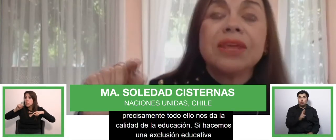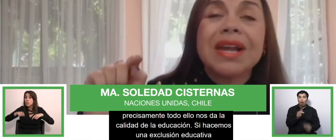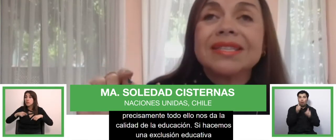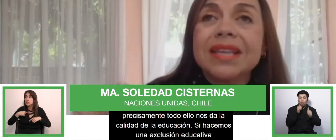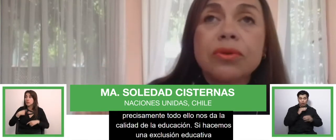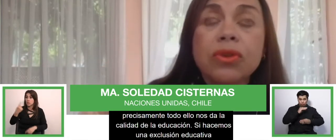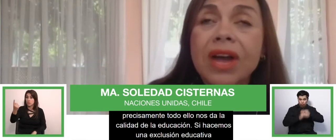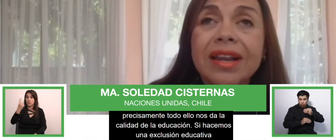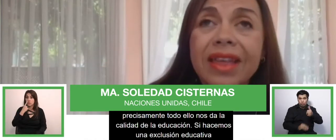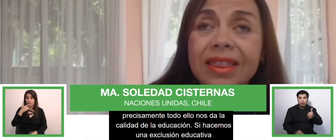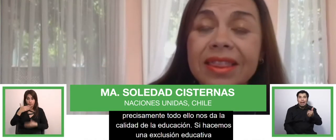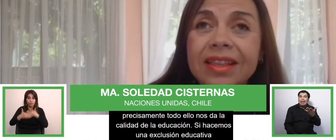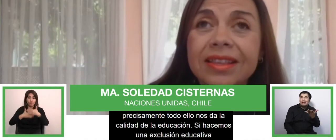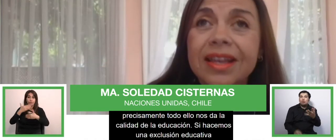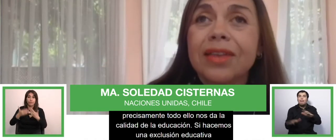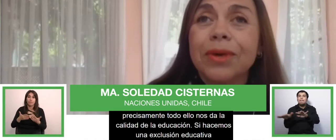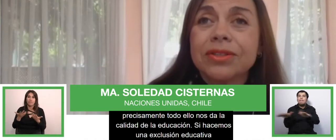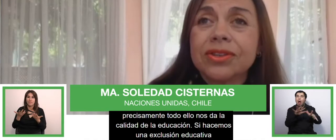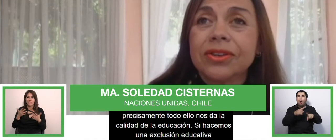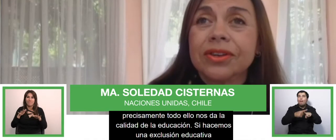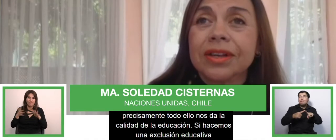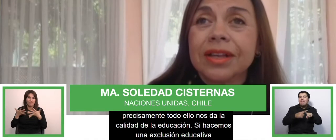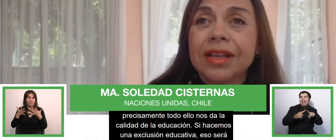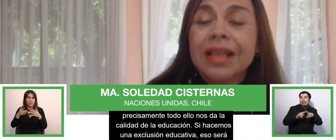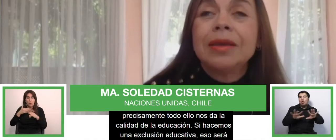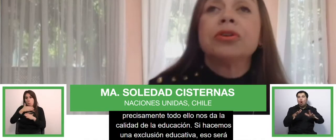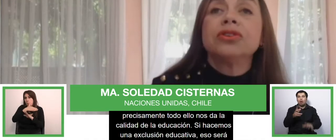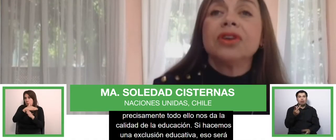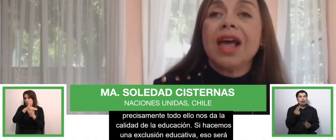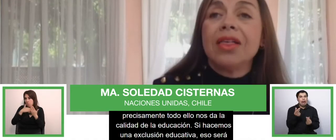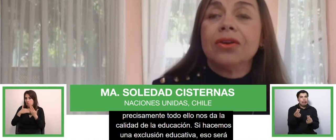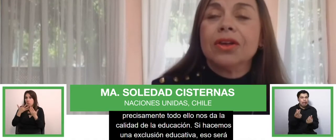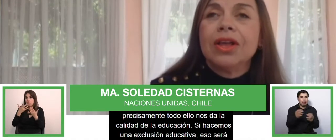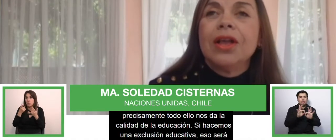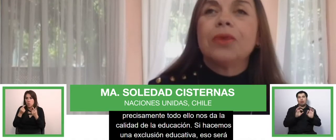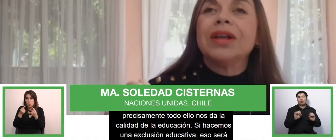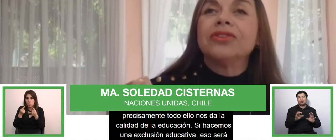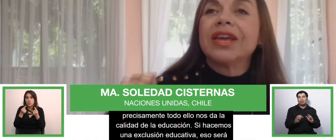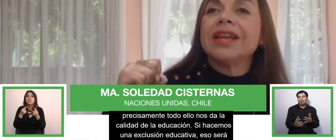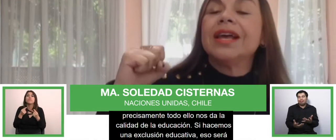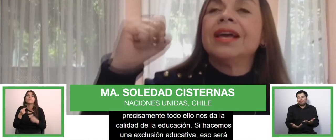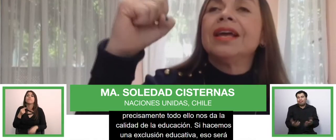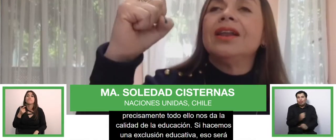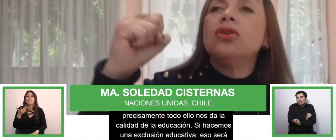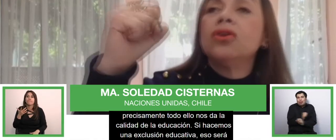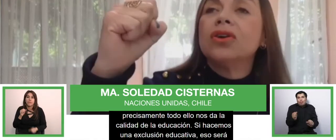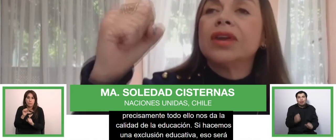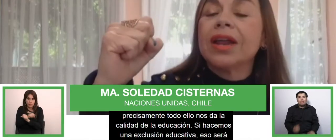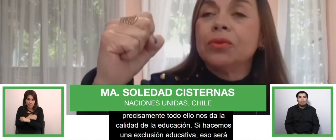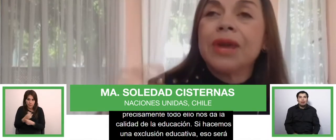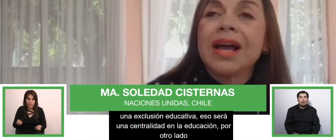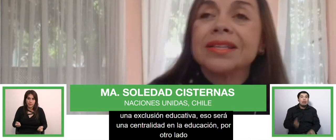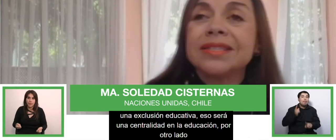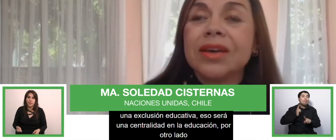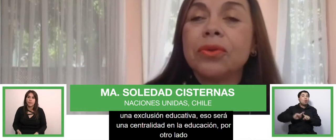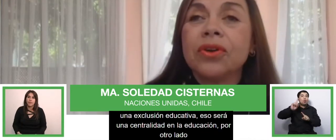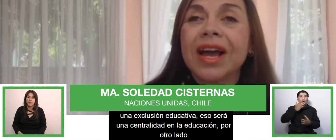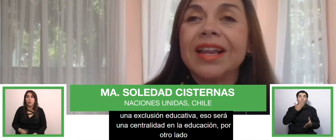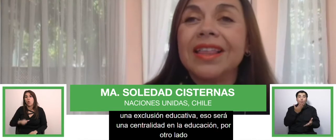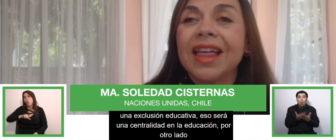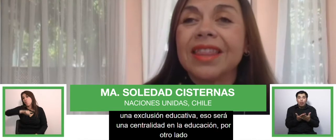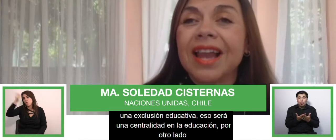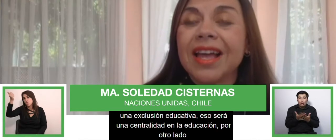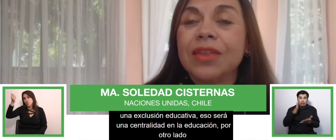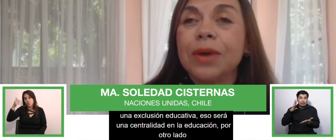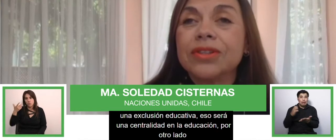eso será una pseudo calidad de la educación. Y por otro lado, cuando quienes logran una pseudo